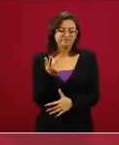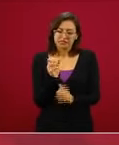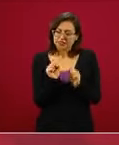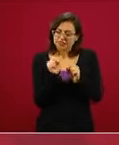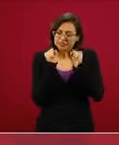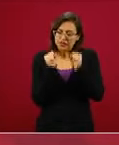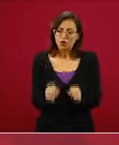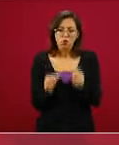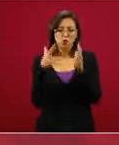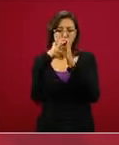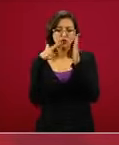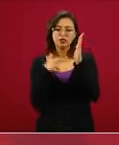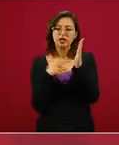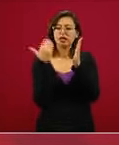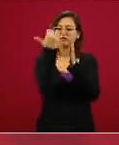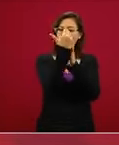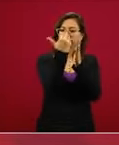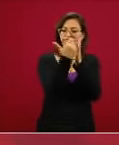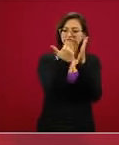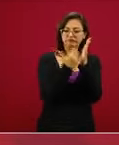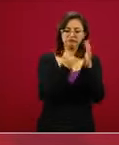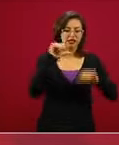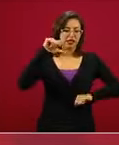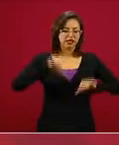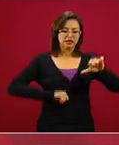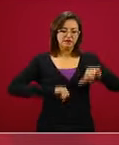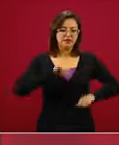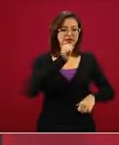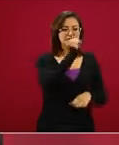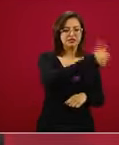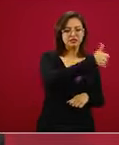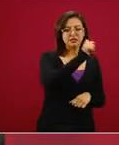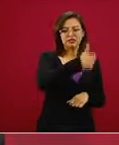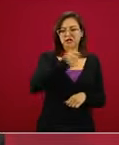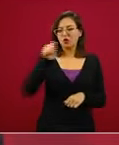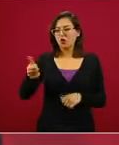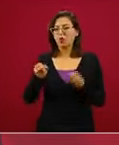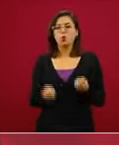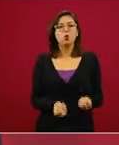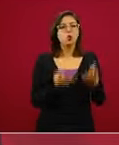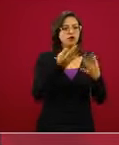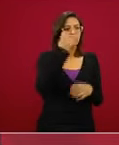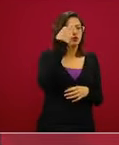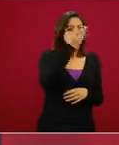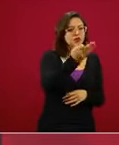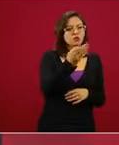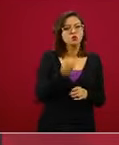para cada una de las diferentes actividades de tiempos, de momentos